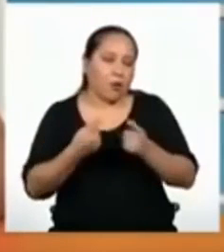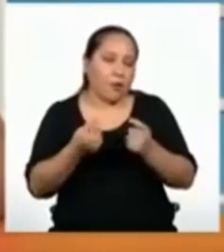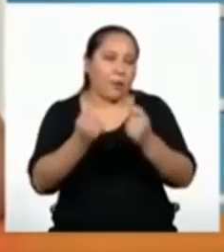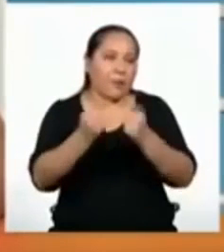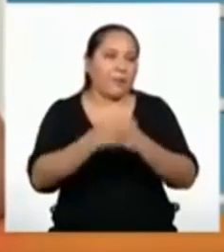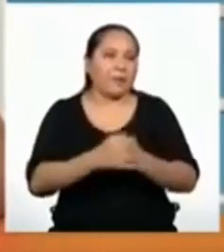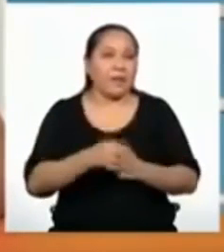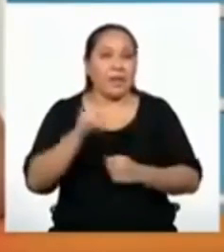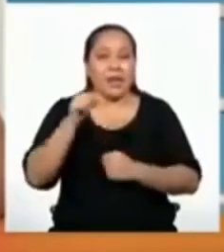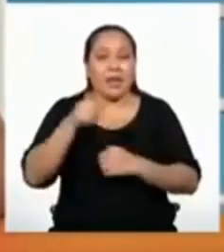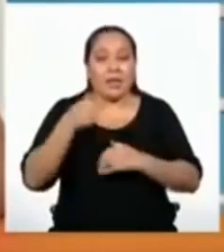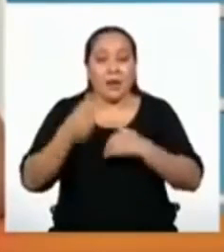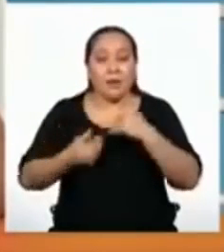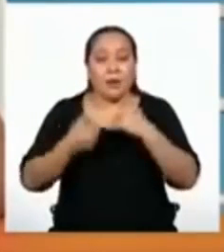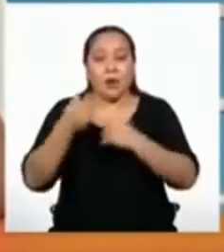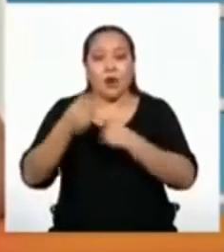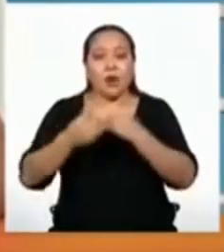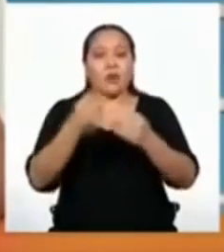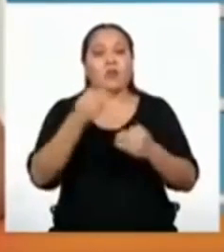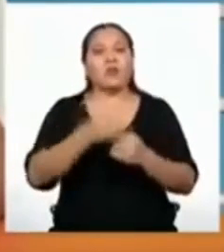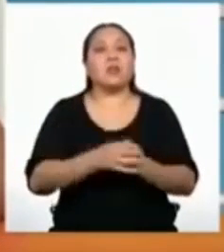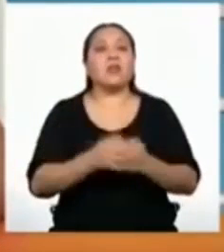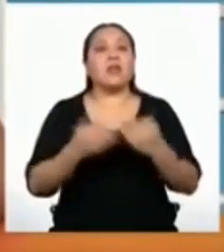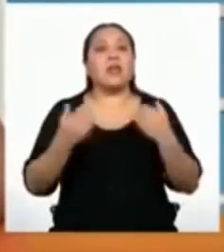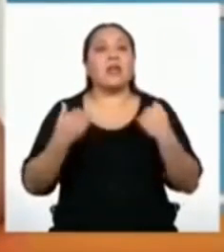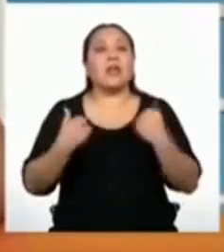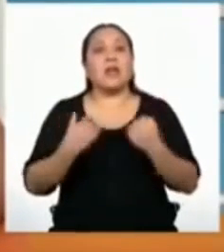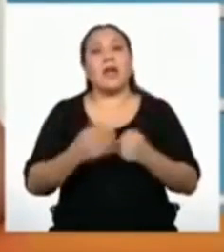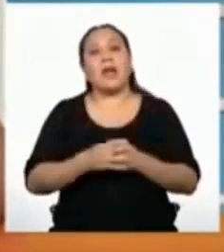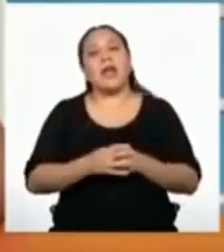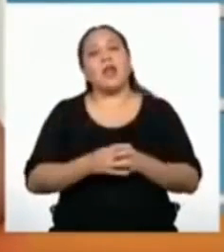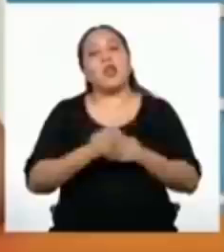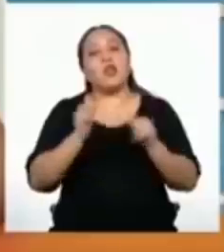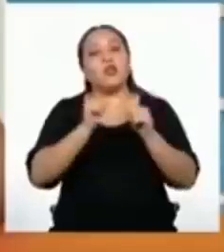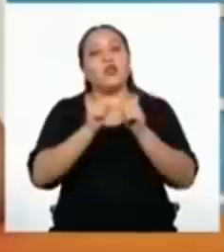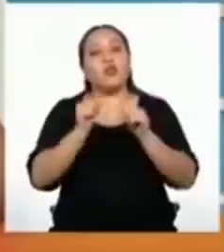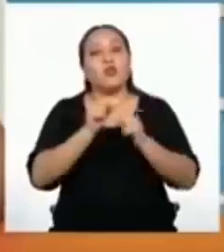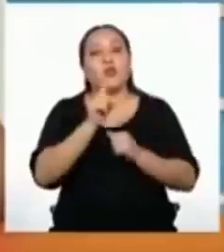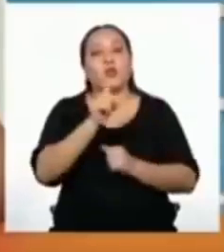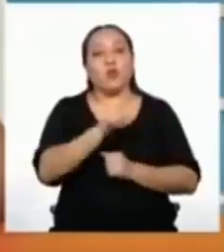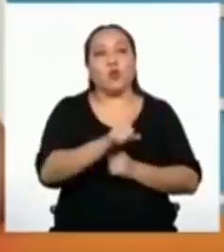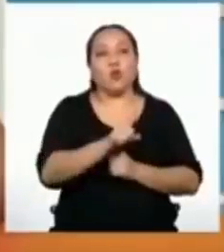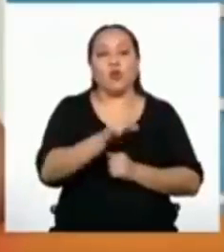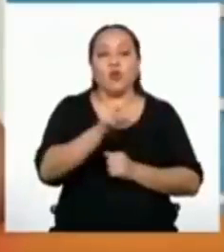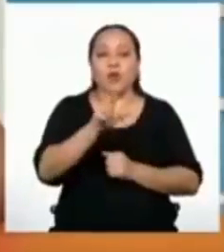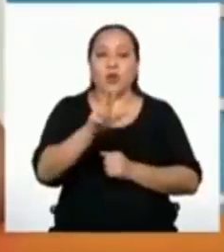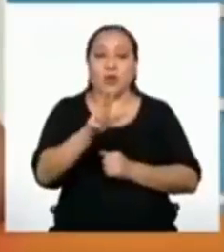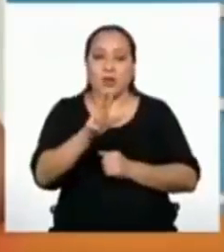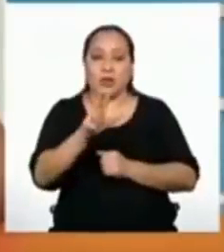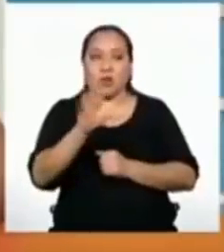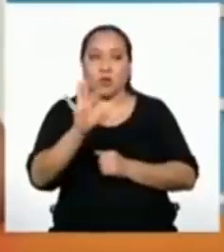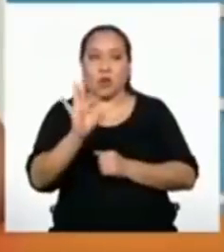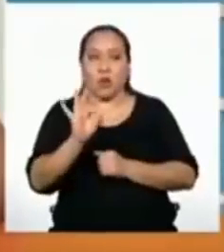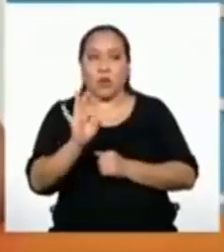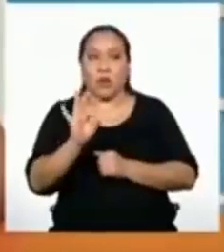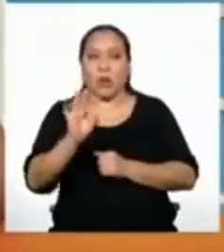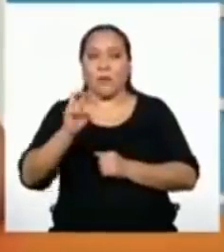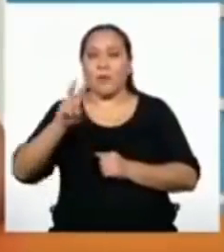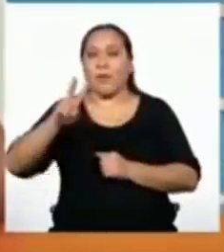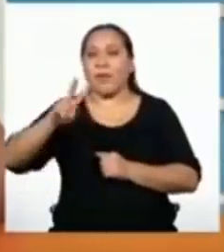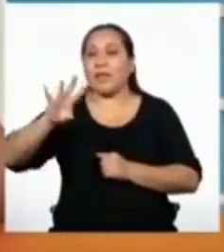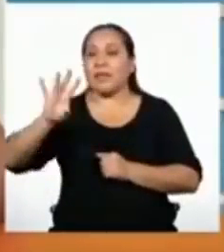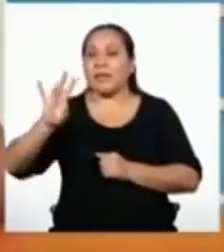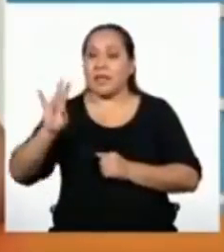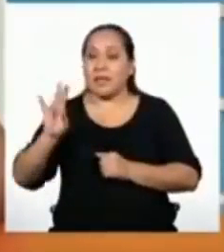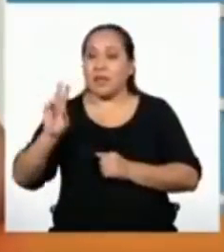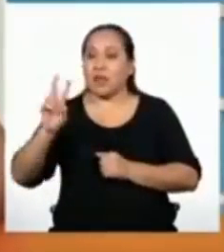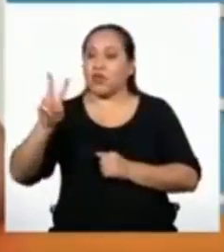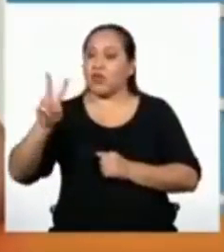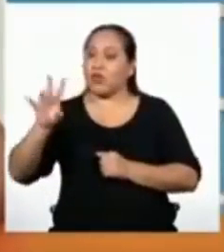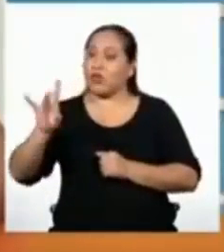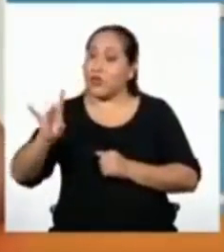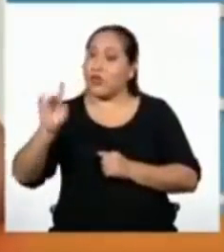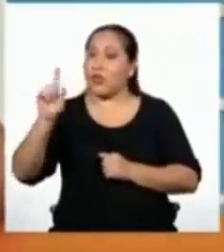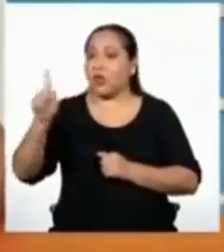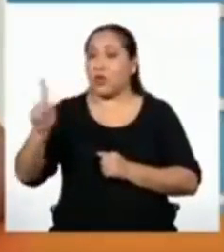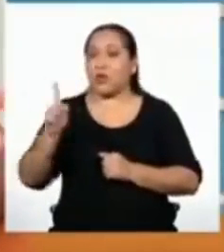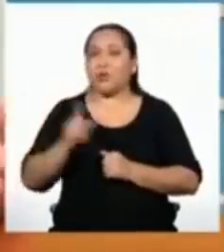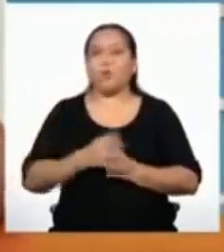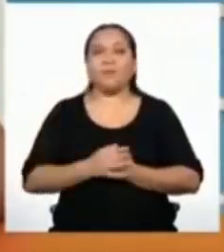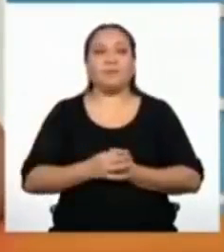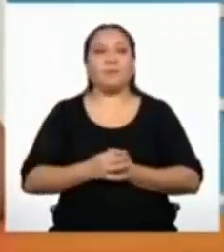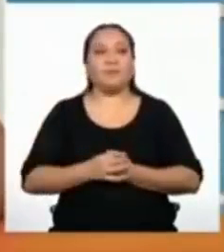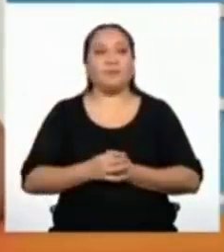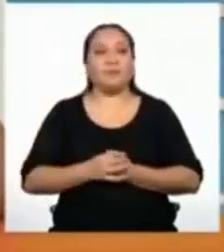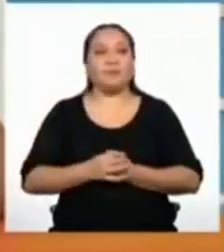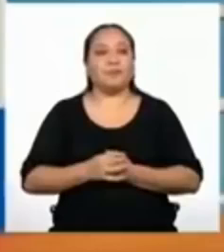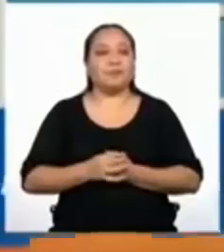en el que la progresión geométrica tenía los términos uno, tres, nueve, veintisiete y ochenta y uno.